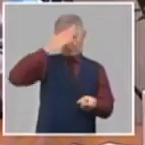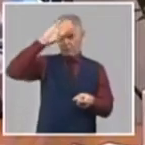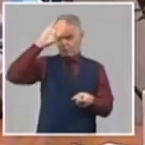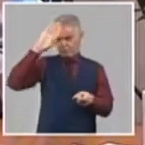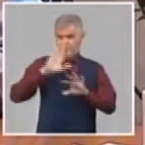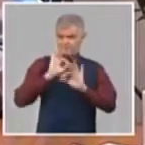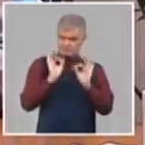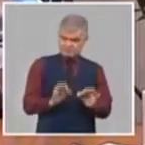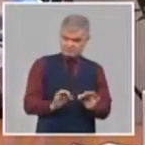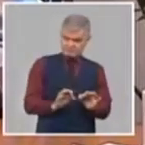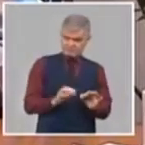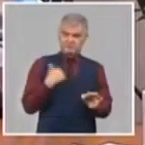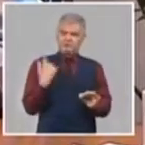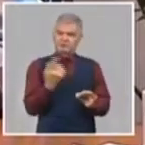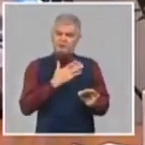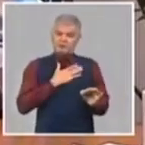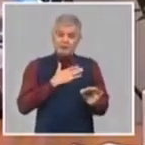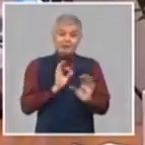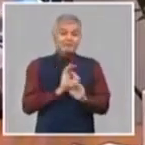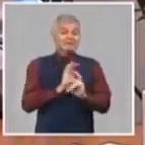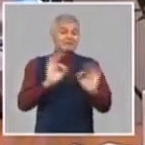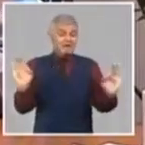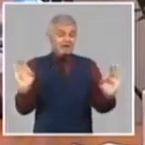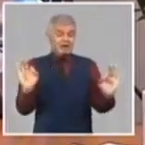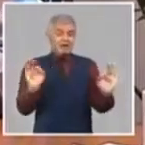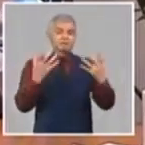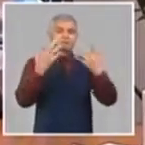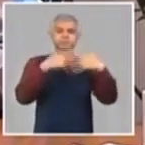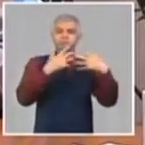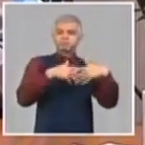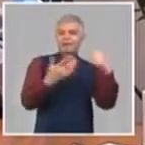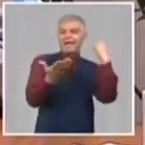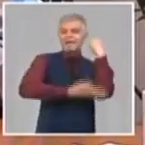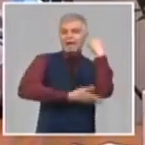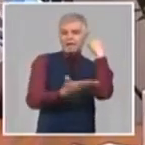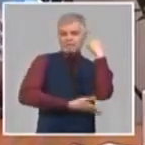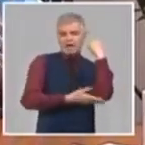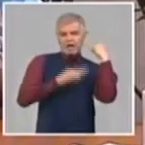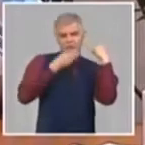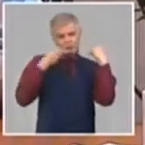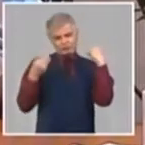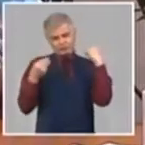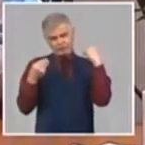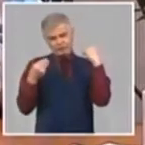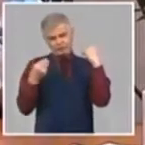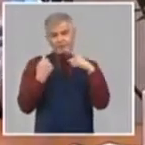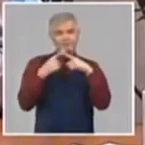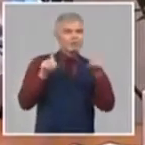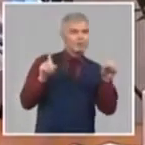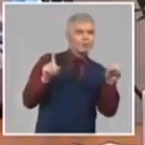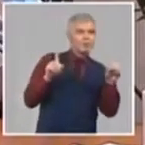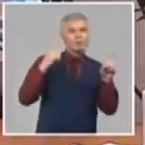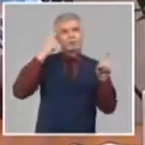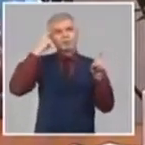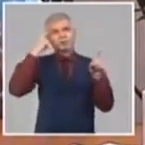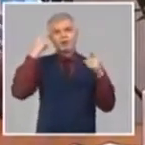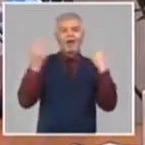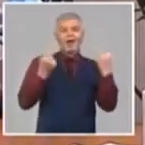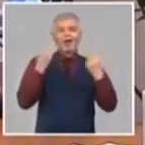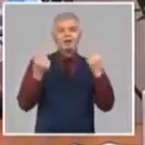debemos. Nuestra especialidad principal es la producción de caña. Pero, cuando uno va a esas ideas